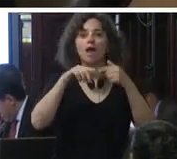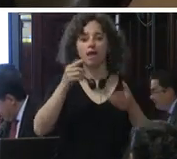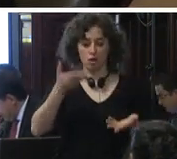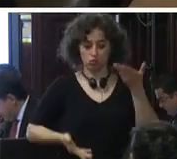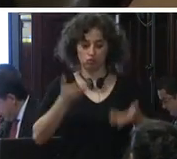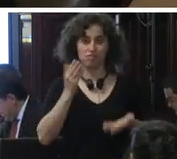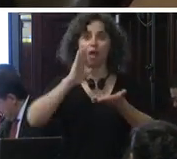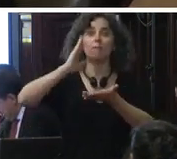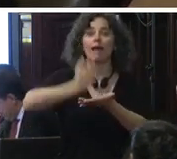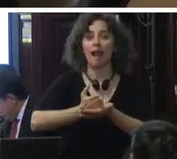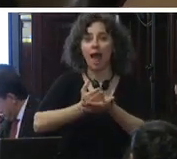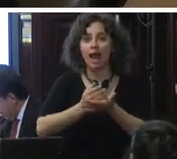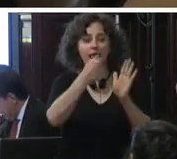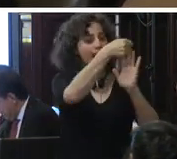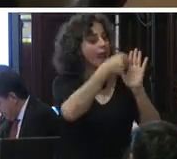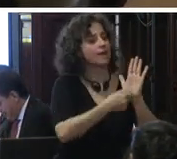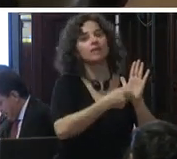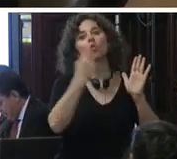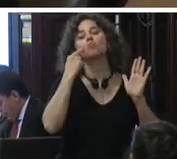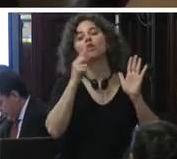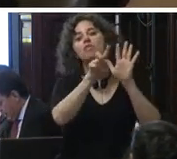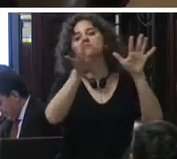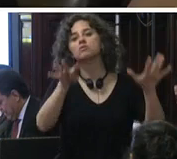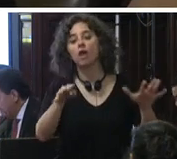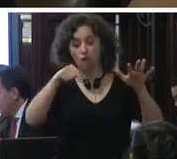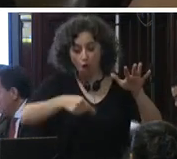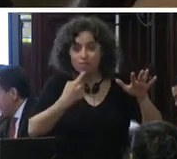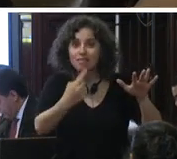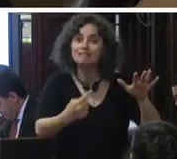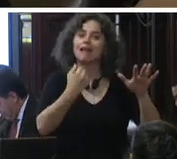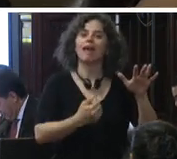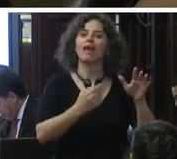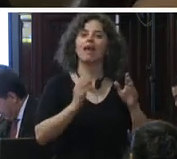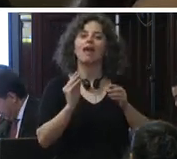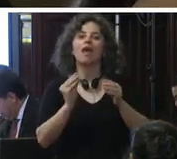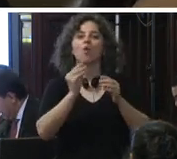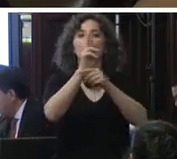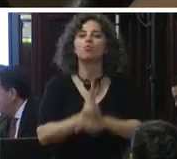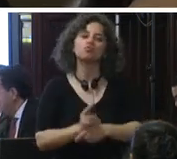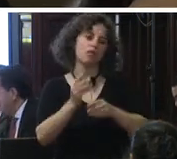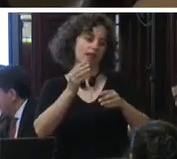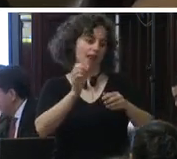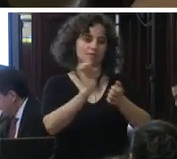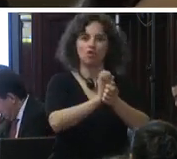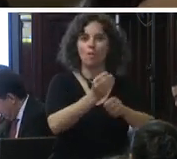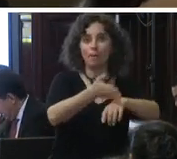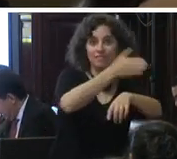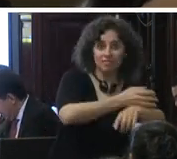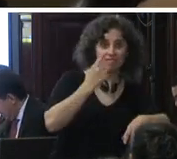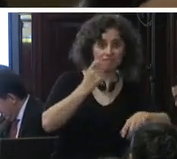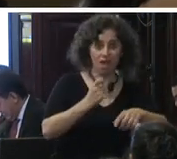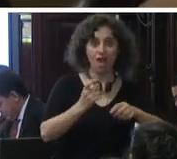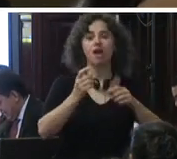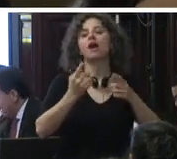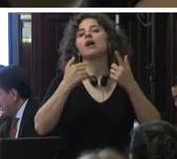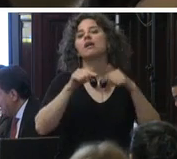penal el artículo 19 prevé hoy que la aplicación de la prisión preventiva oficiosa materia de esta audiencia